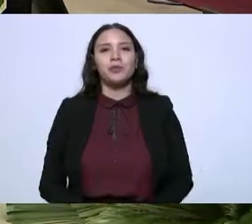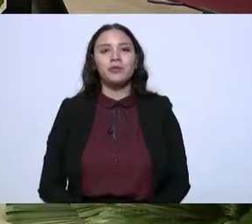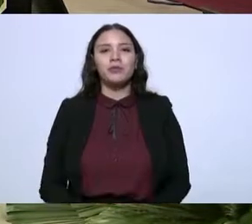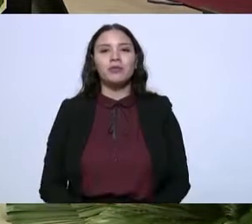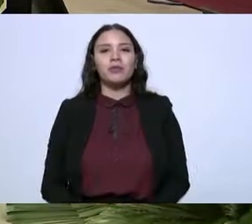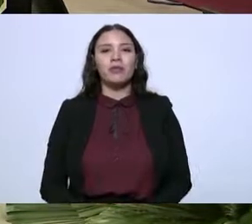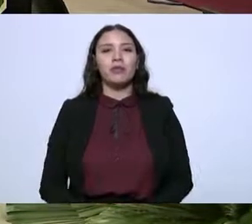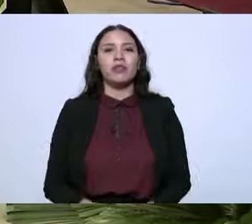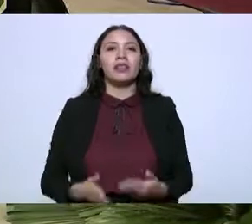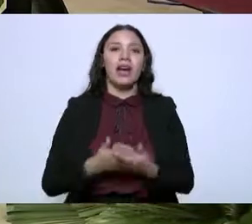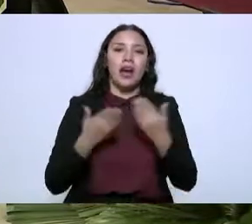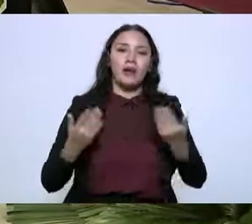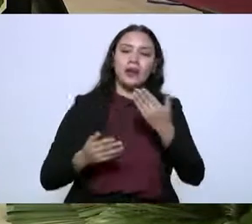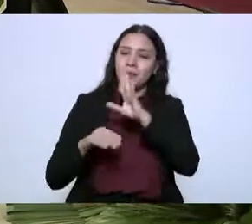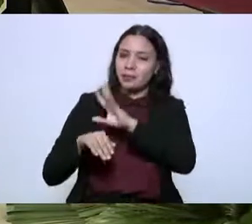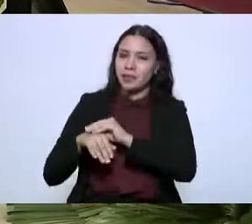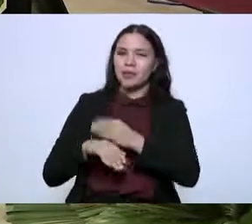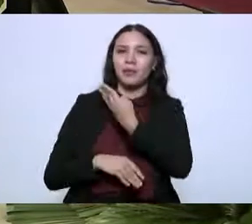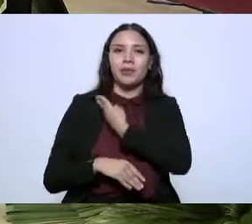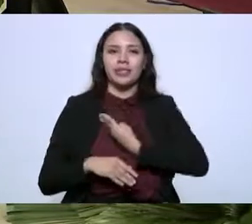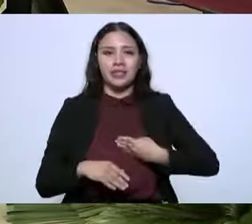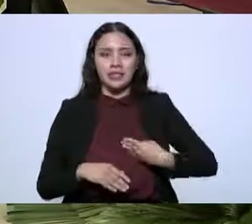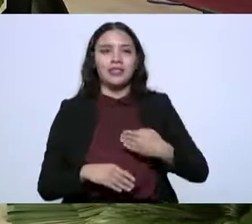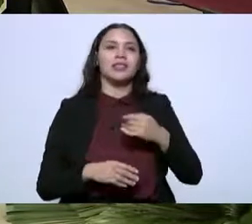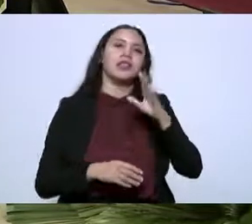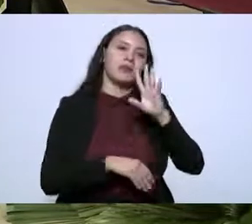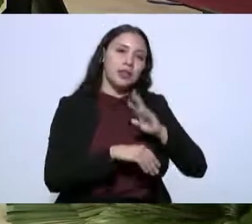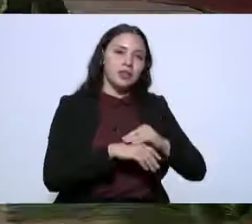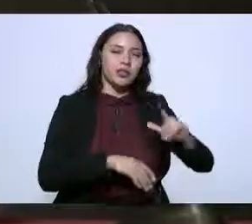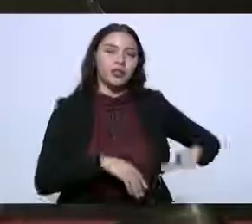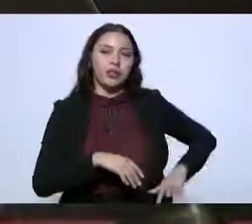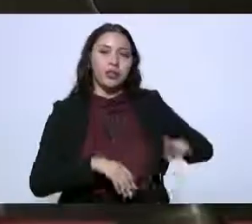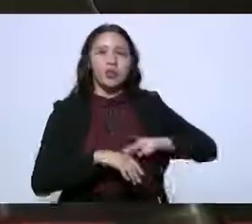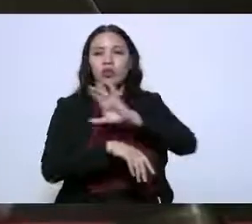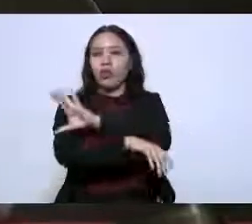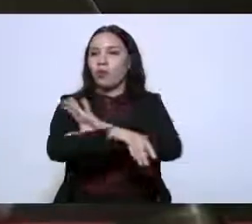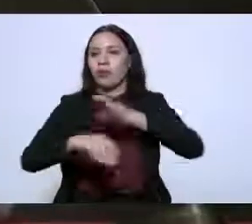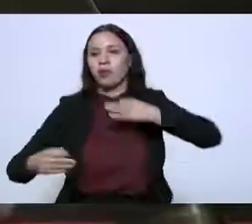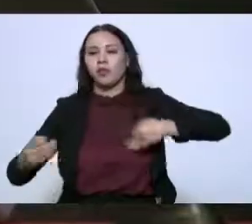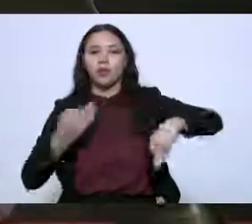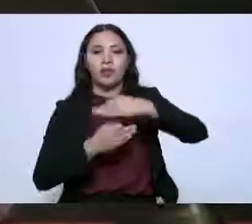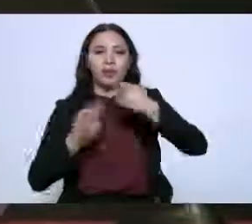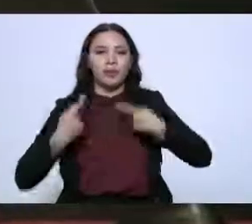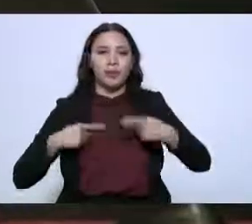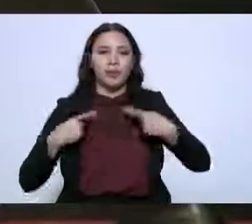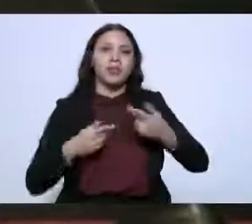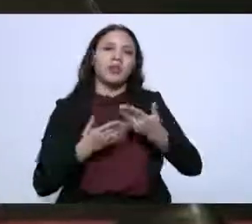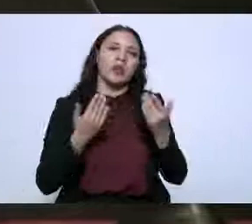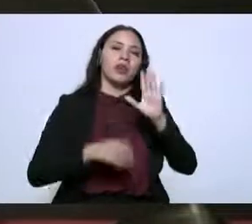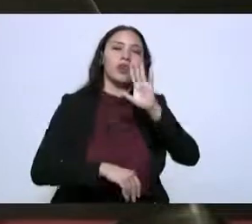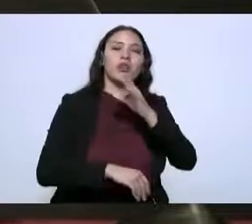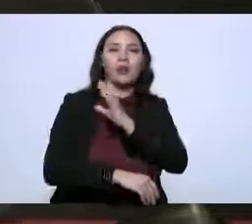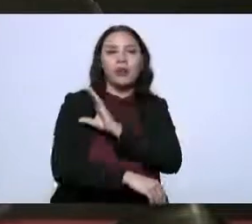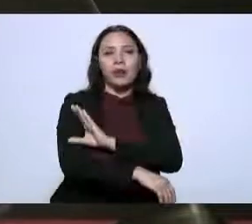Con su venia, señor presidente, señor gobernador, compañeros de gabinete, compañeros de gobierno del estado, muy buenas noches.